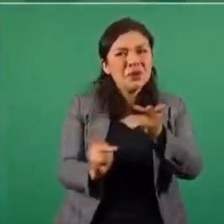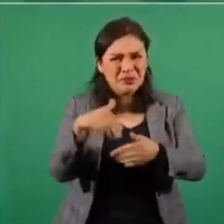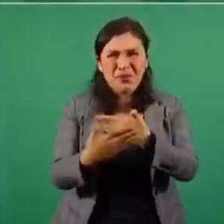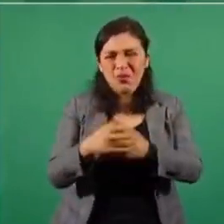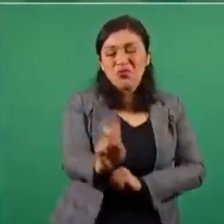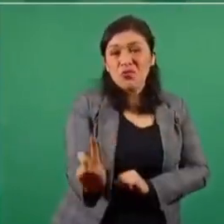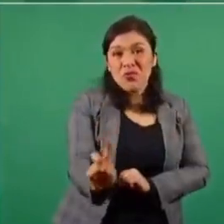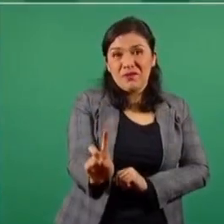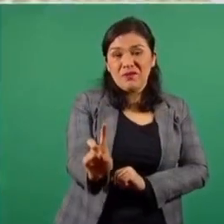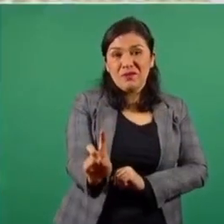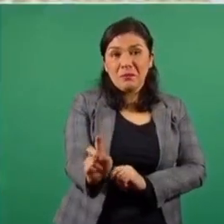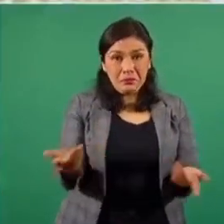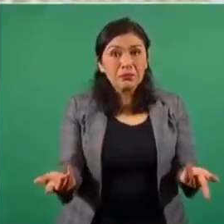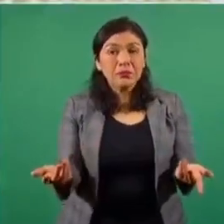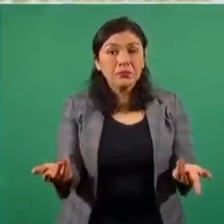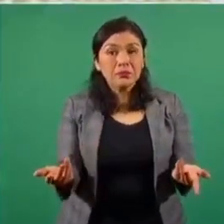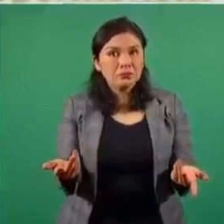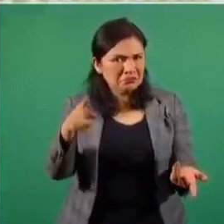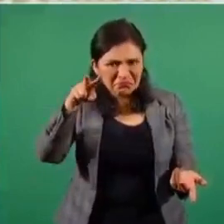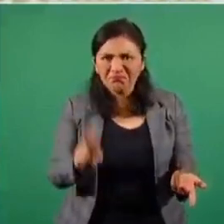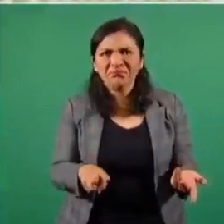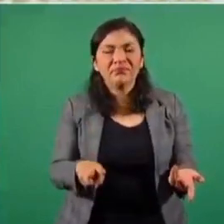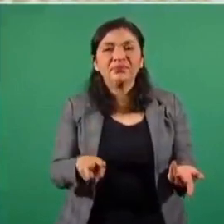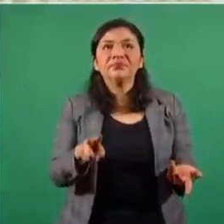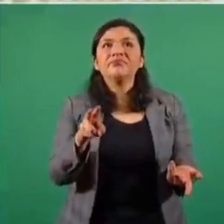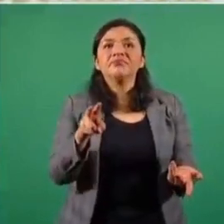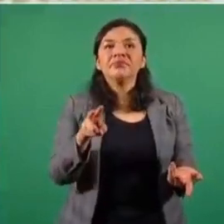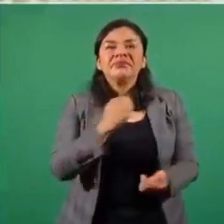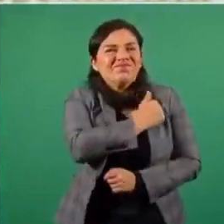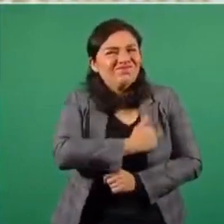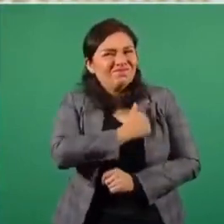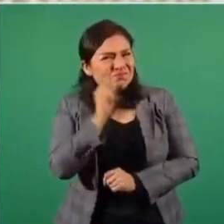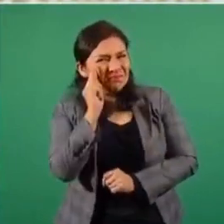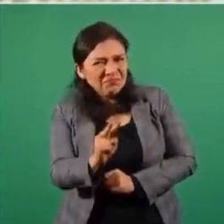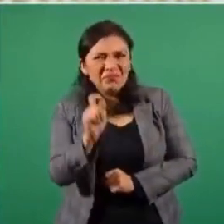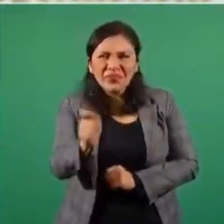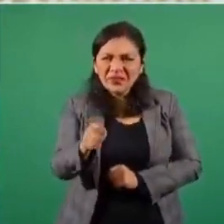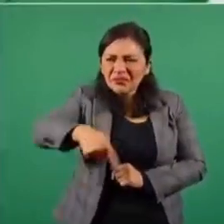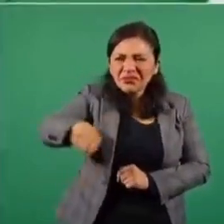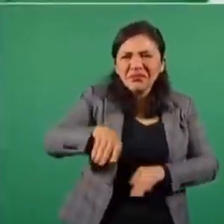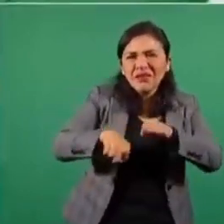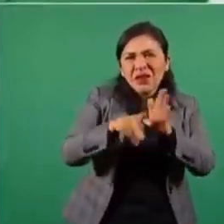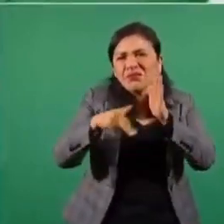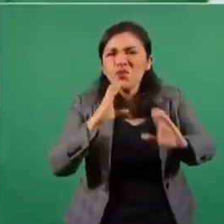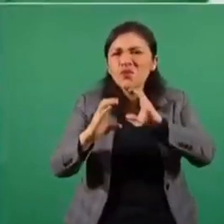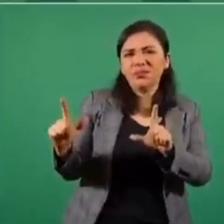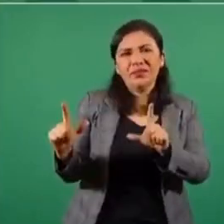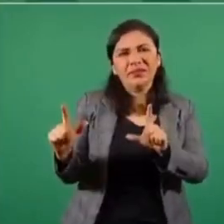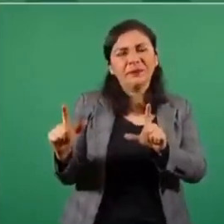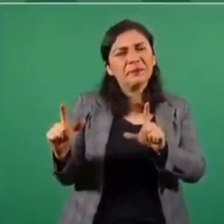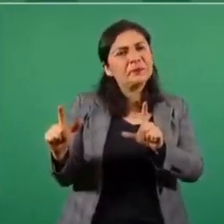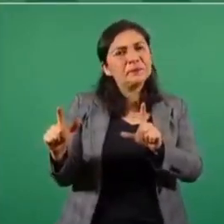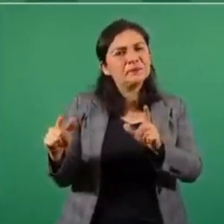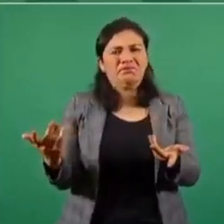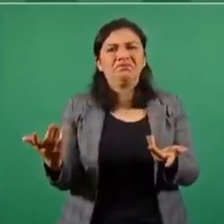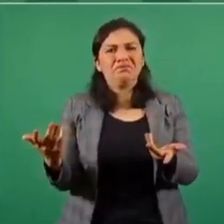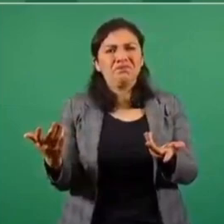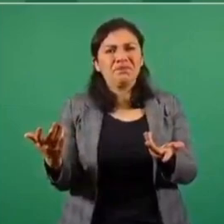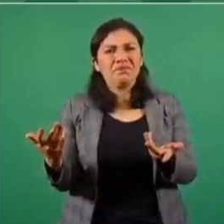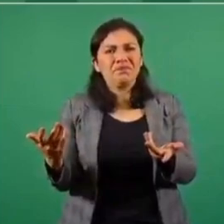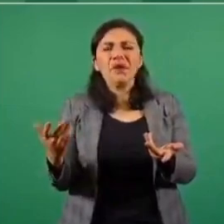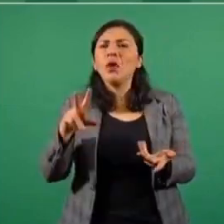domingo, es de veras lamentable el papel de los medios. Nadie habla de eso. En vez